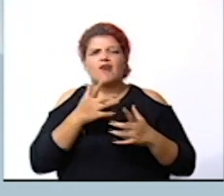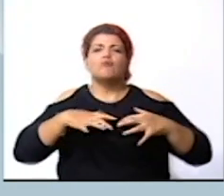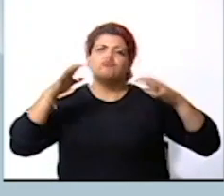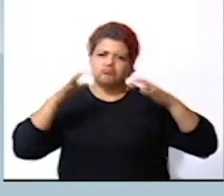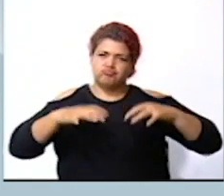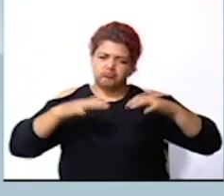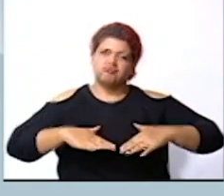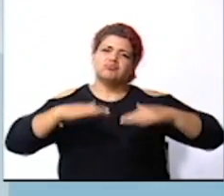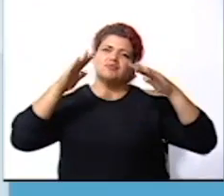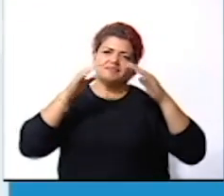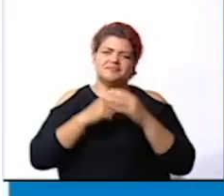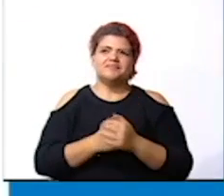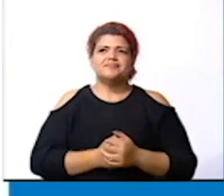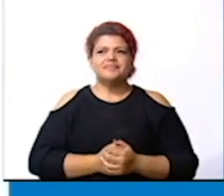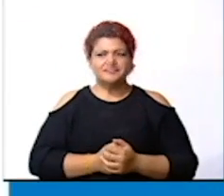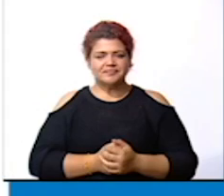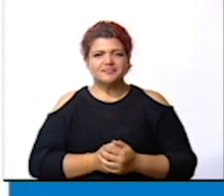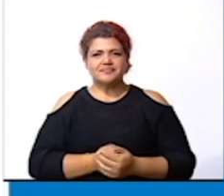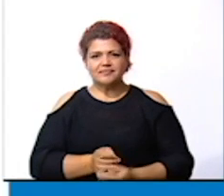inundaciones